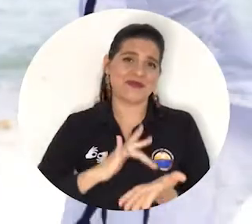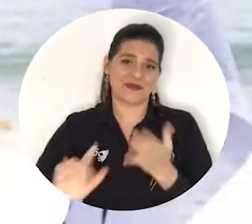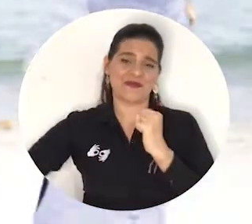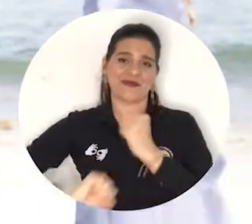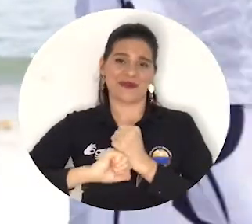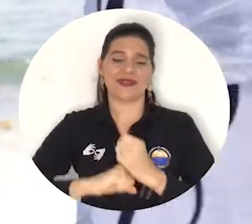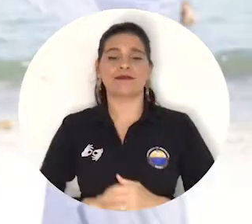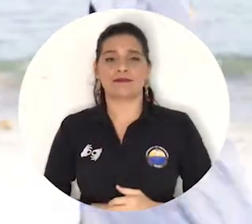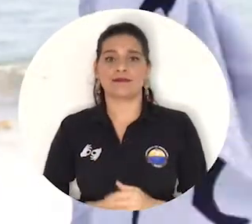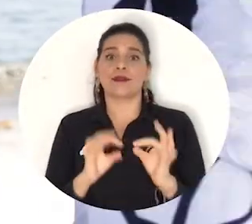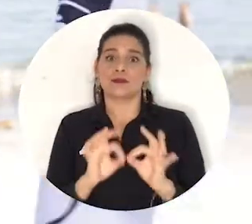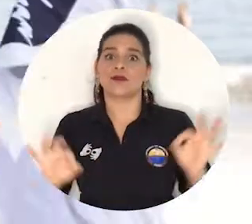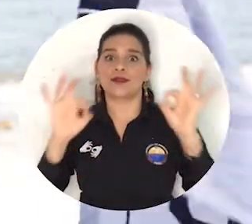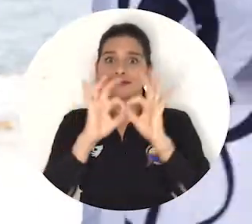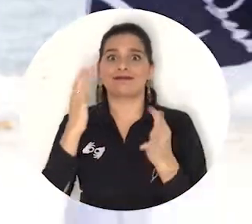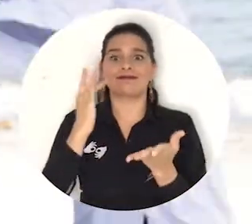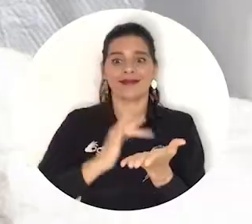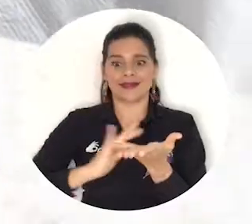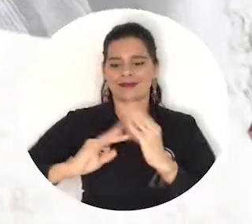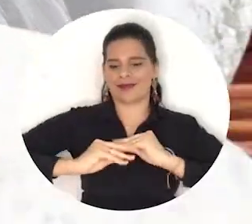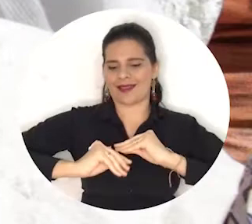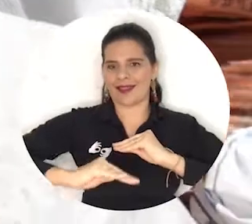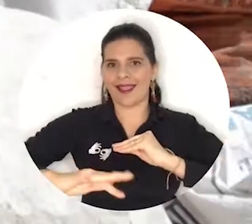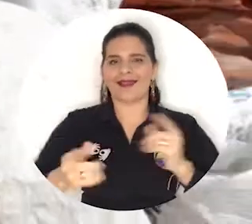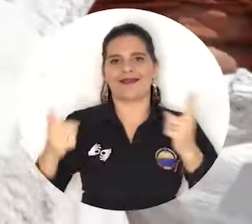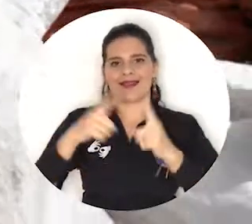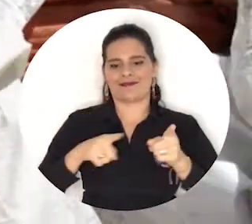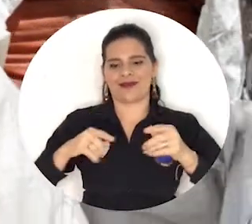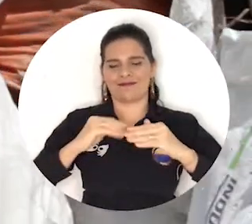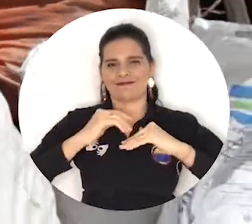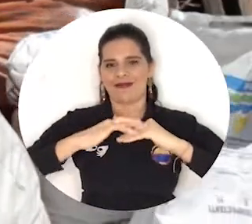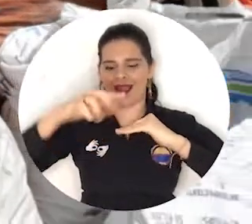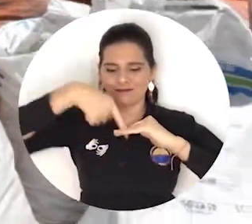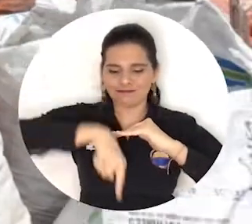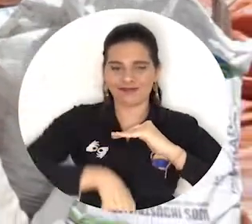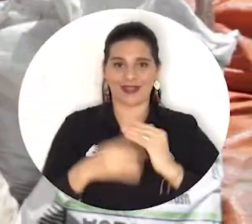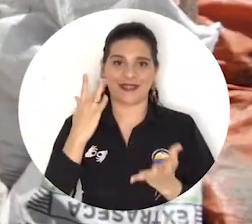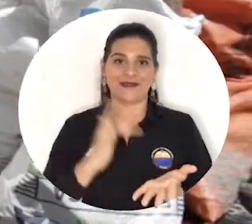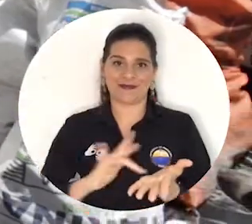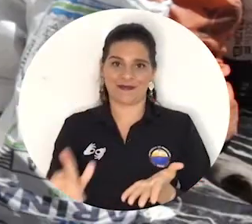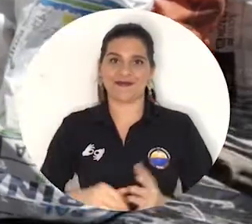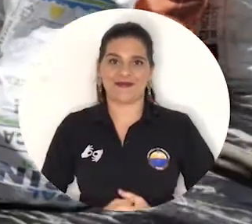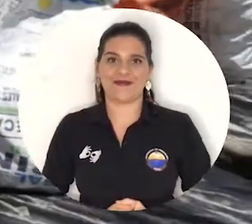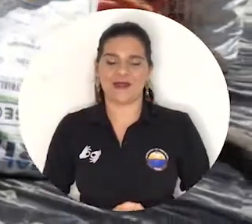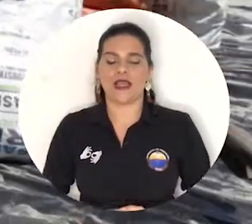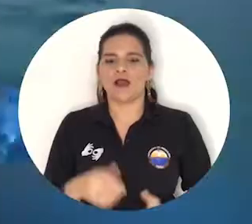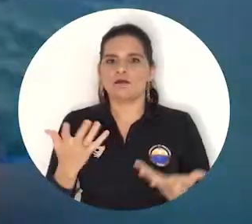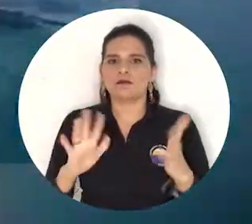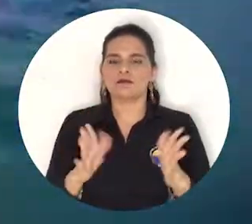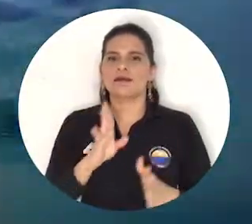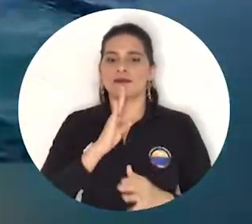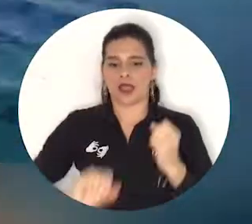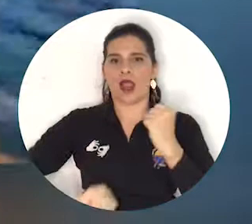mar, también el terreno de la playa Con apoyo de la Dirección de Bienestar Universitario, la Defensa Civil y al menos 10